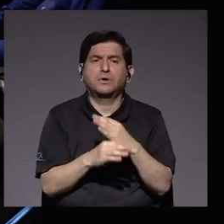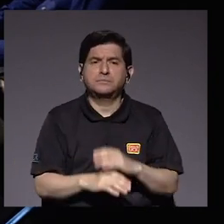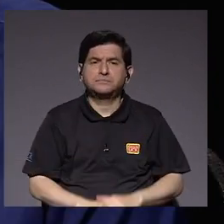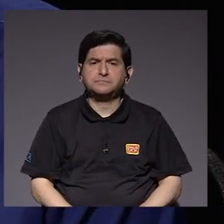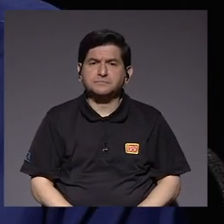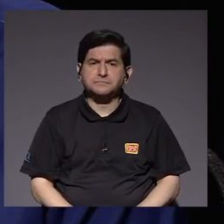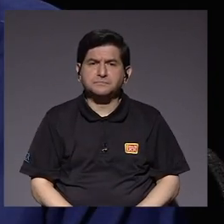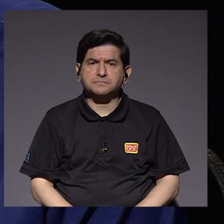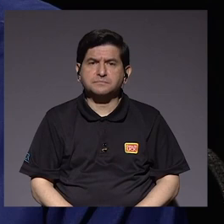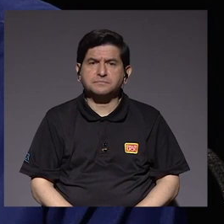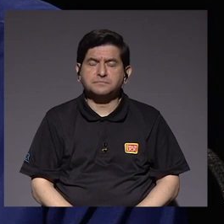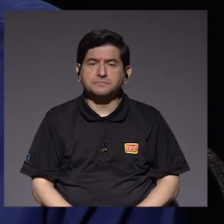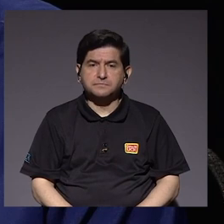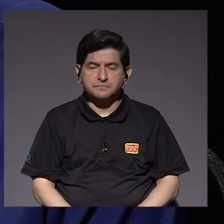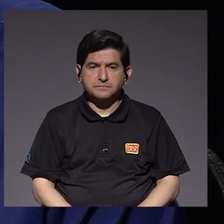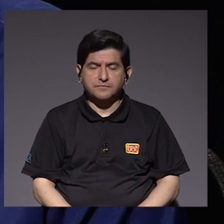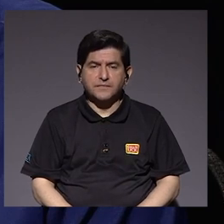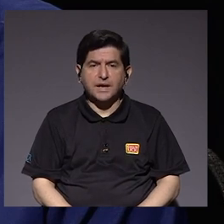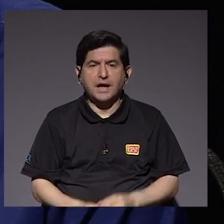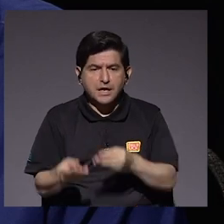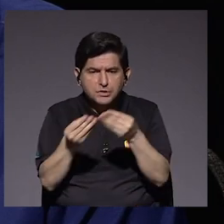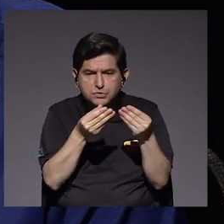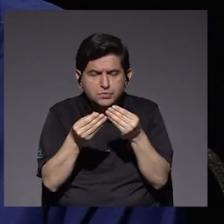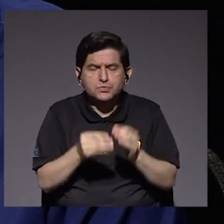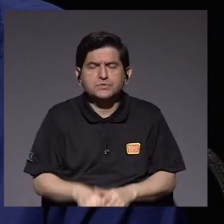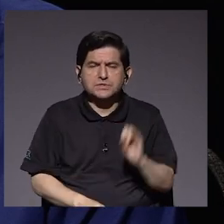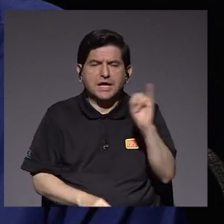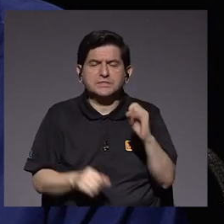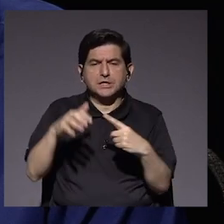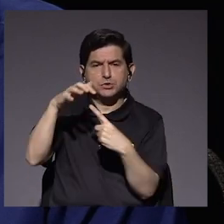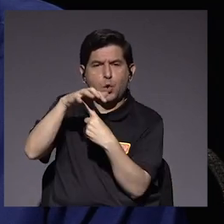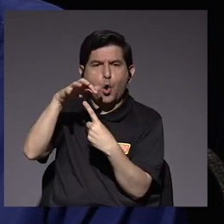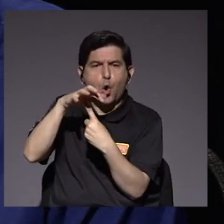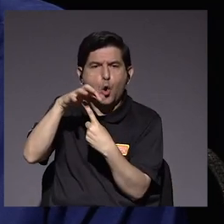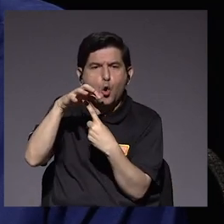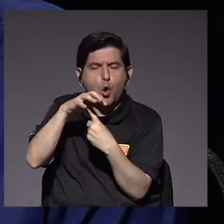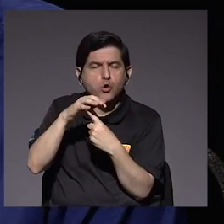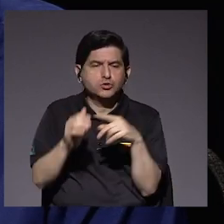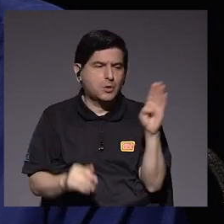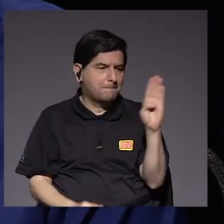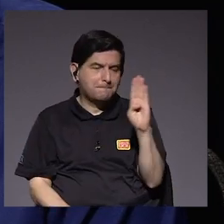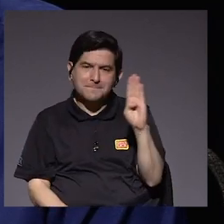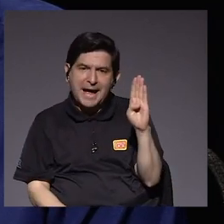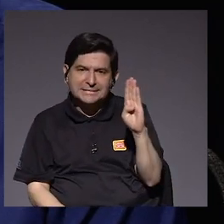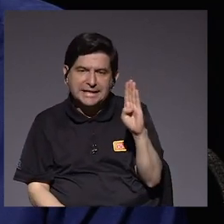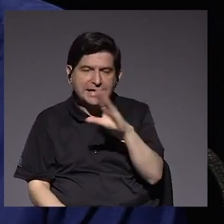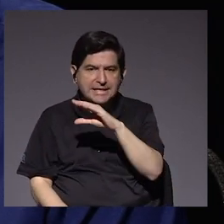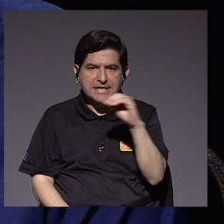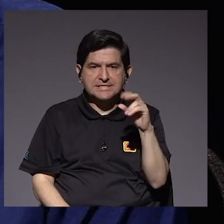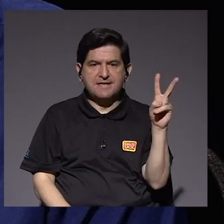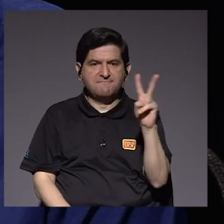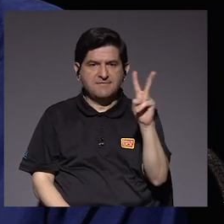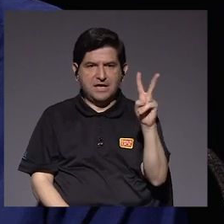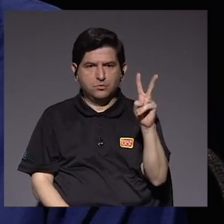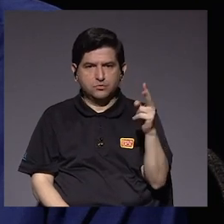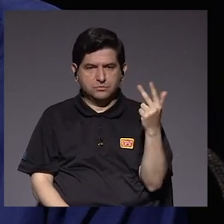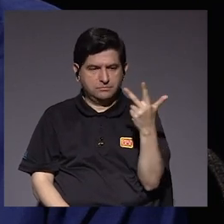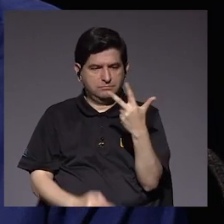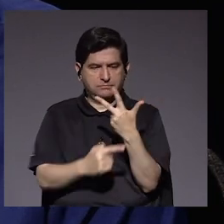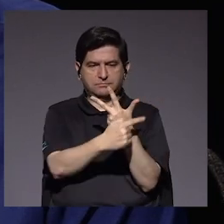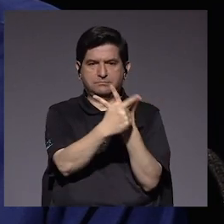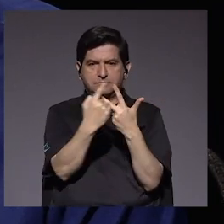Hay agentes infecciosos que son hongos, hay agentes infecciosos que son bacterias y hay agentes infecciosos que son virus.